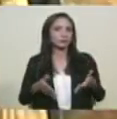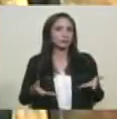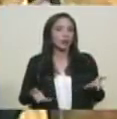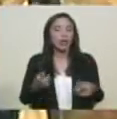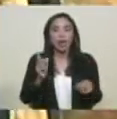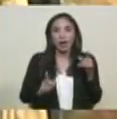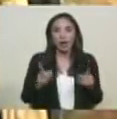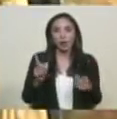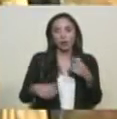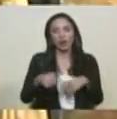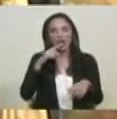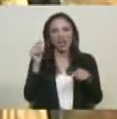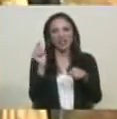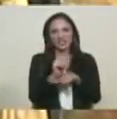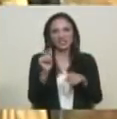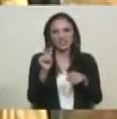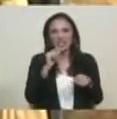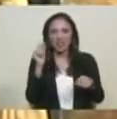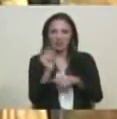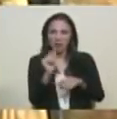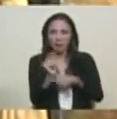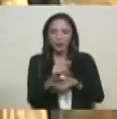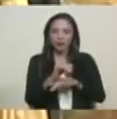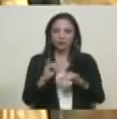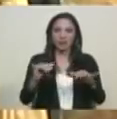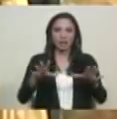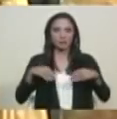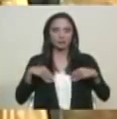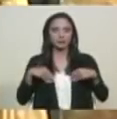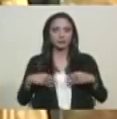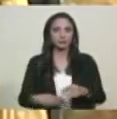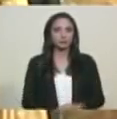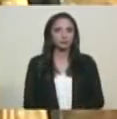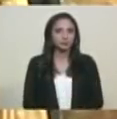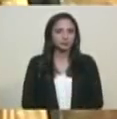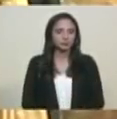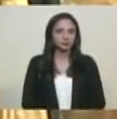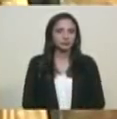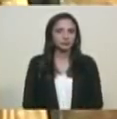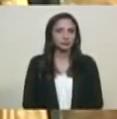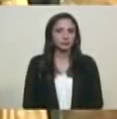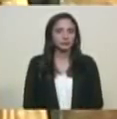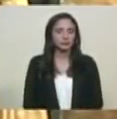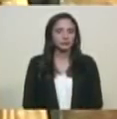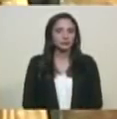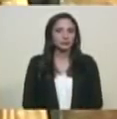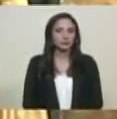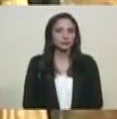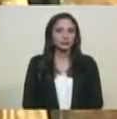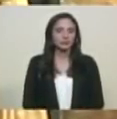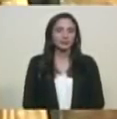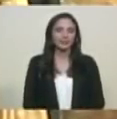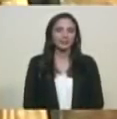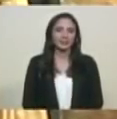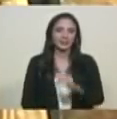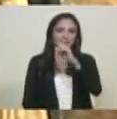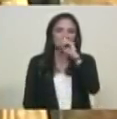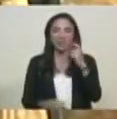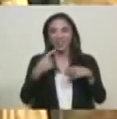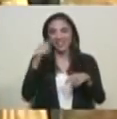Ah, porque alguna gente, entonces, critica por criticar. No proponen soluciones, ni alternativas. Y critican por criticar.